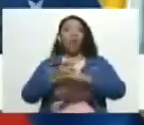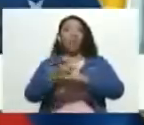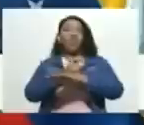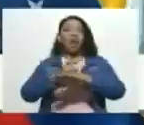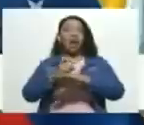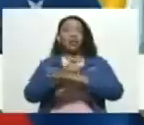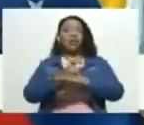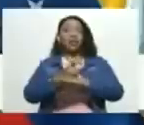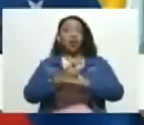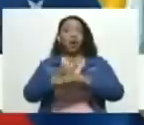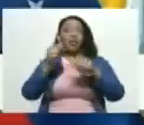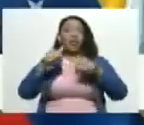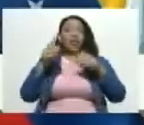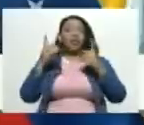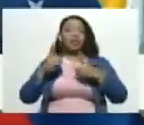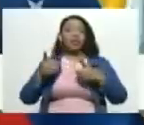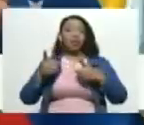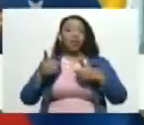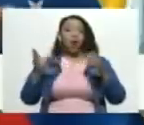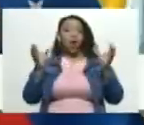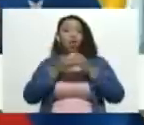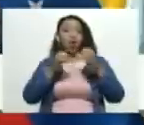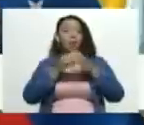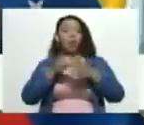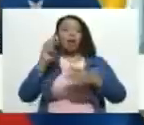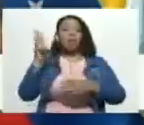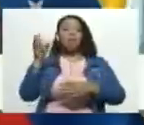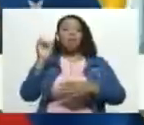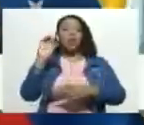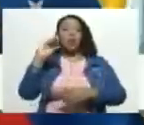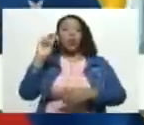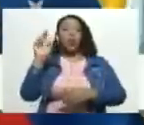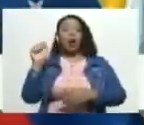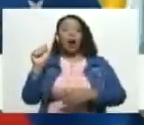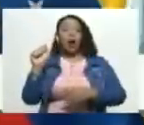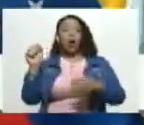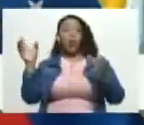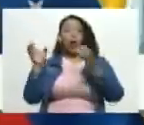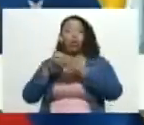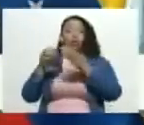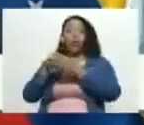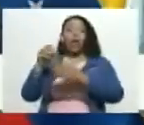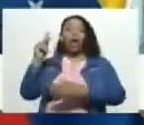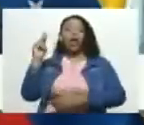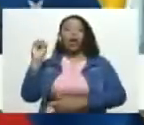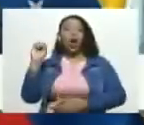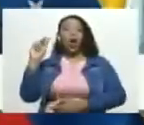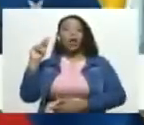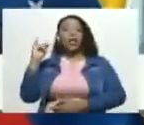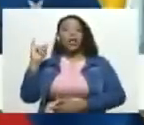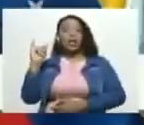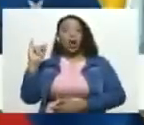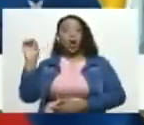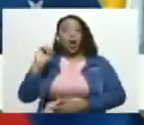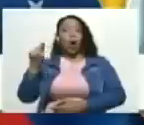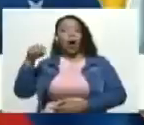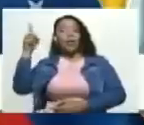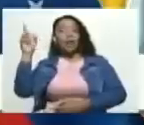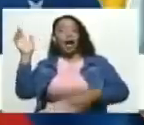hay la banda el Picure así como hay la banda el Coqui o el Javierito que existió en Azuategui